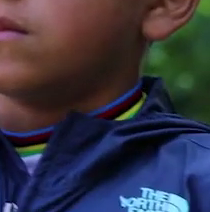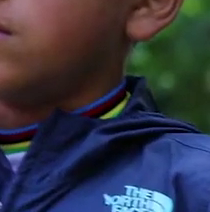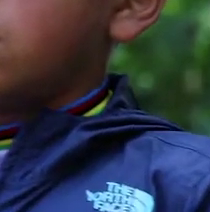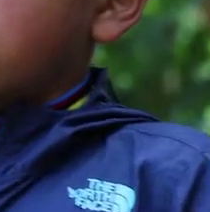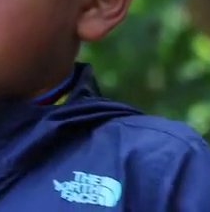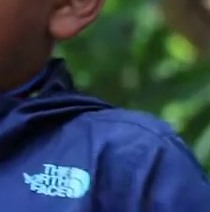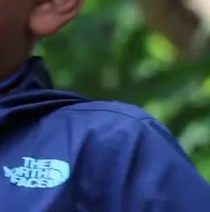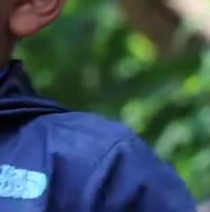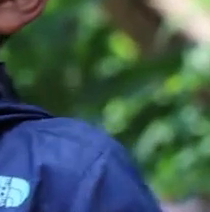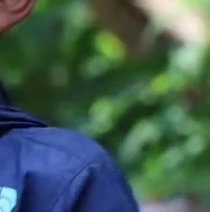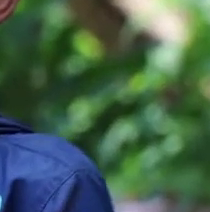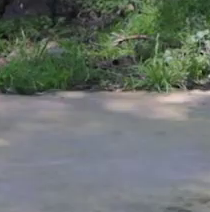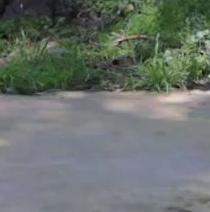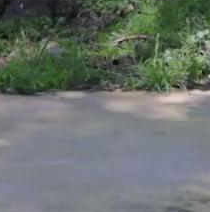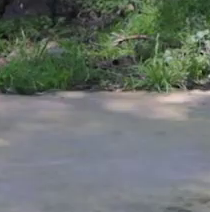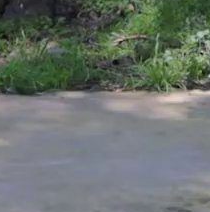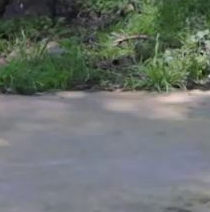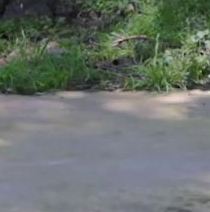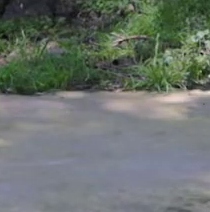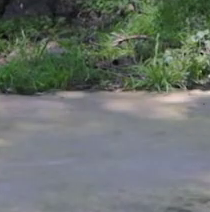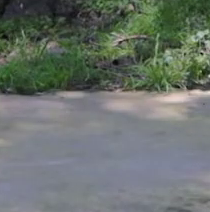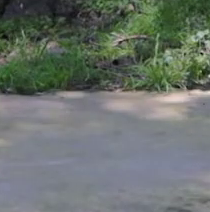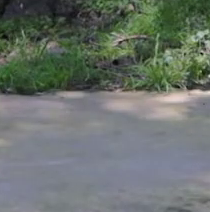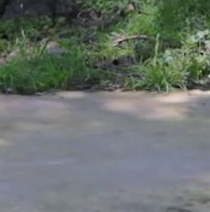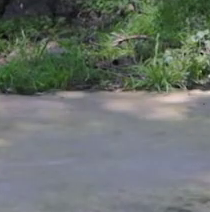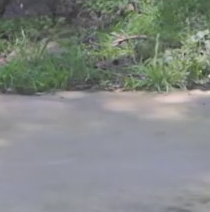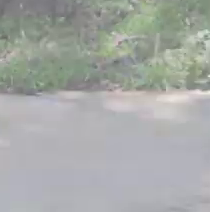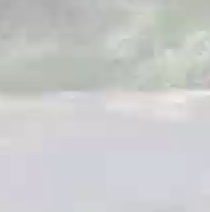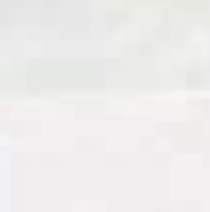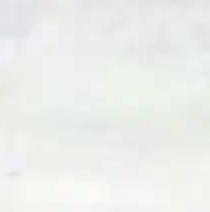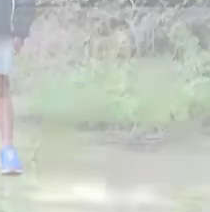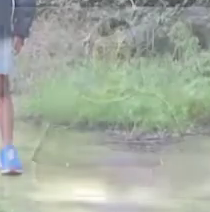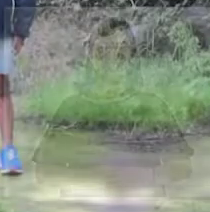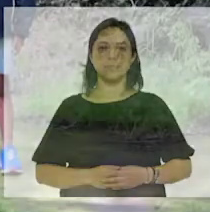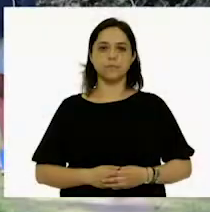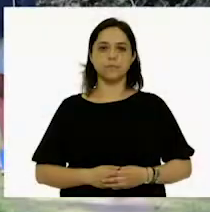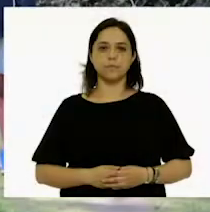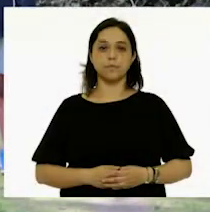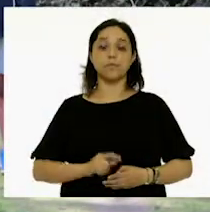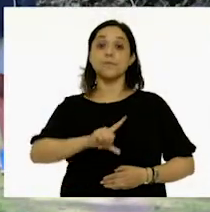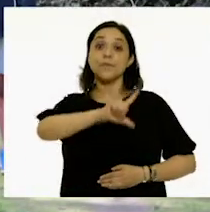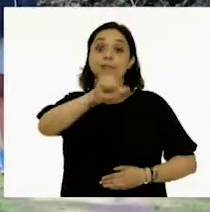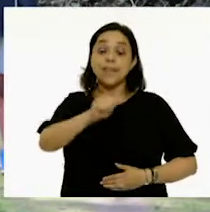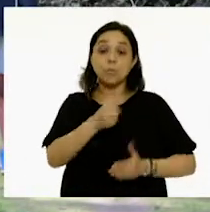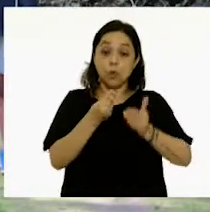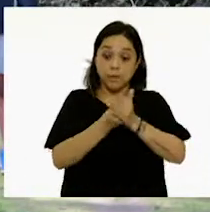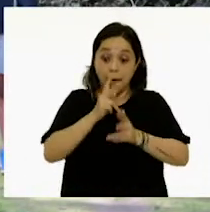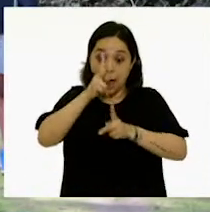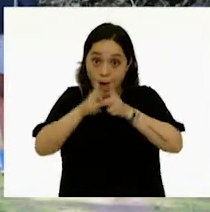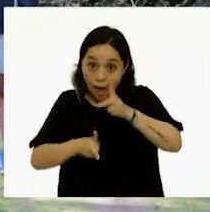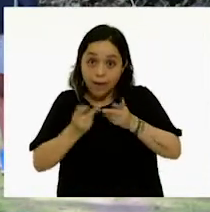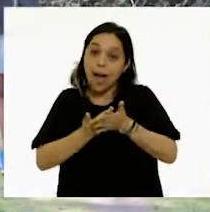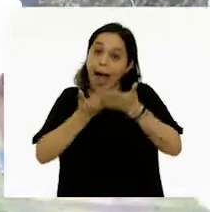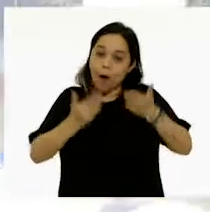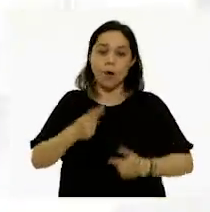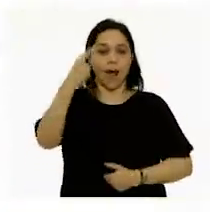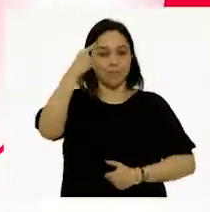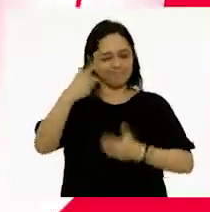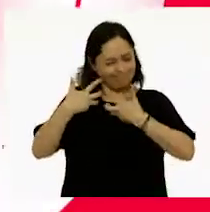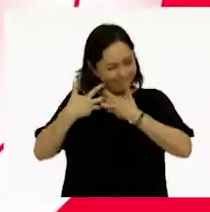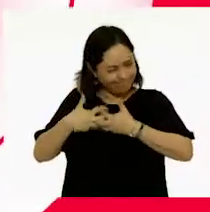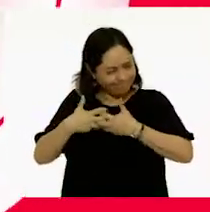Relajamos. Respiramos profundo. Bien. Y después de cada pausa, activa tu mente.